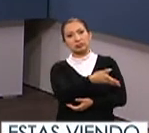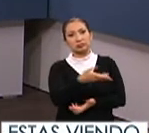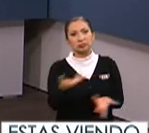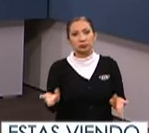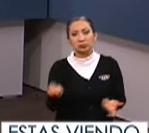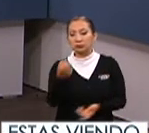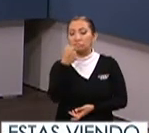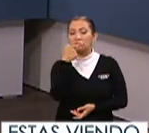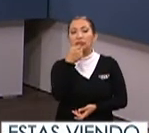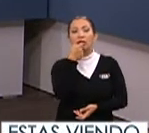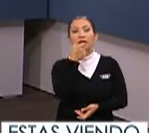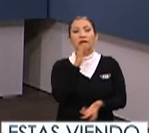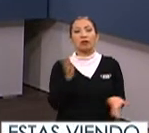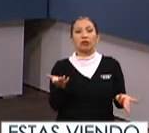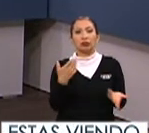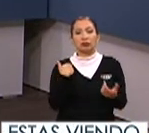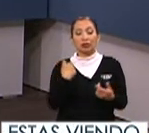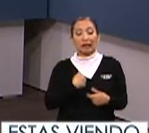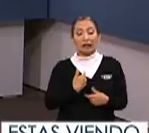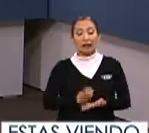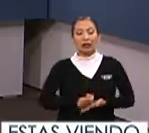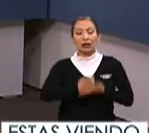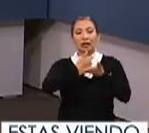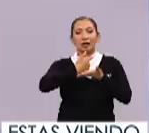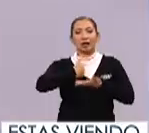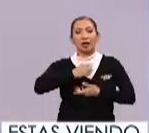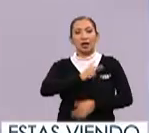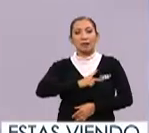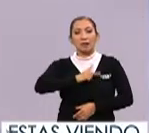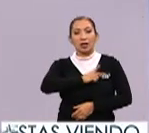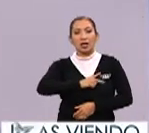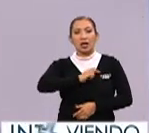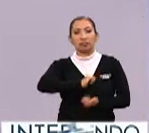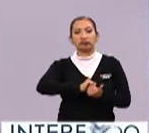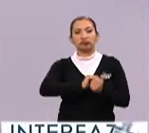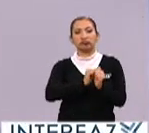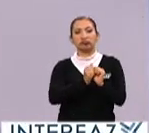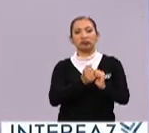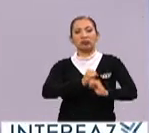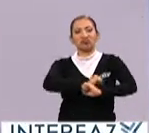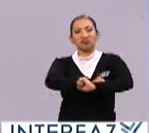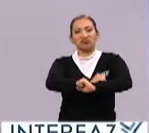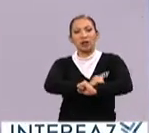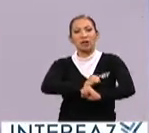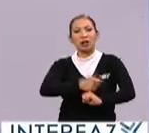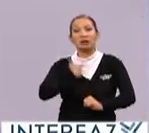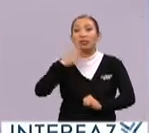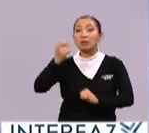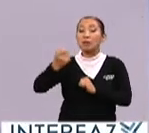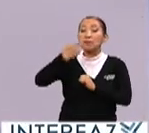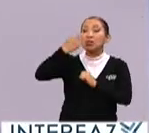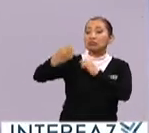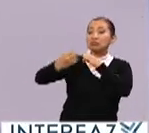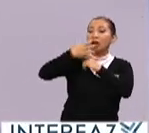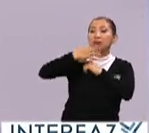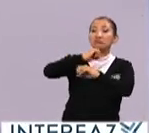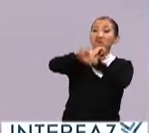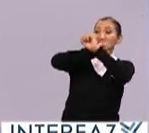tipo de antibiótico y entonces fomentamos que las bacterias se vuelvan más resistentes para después generar